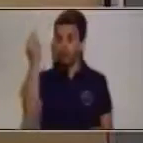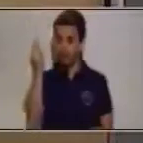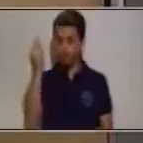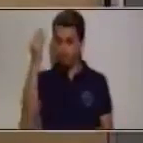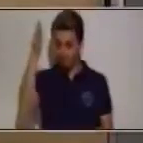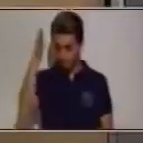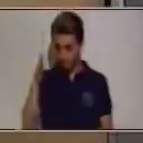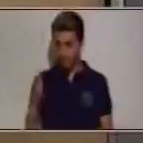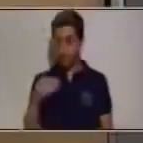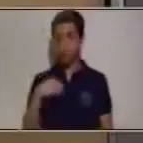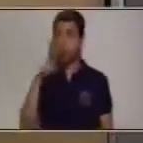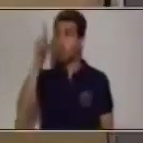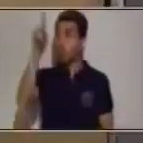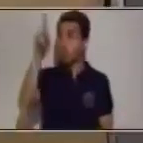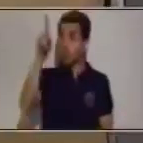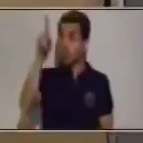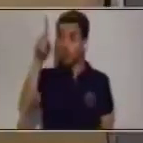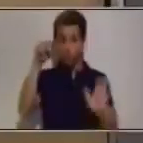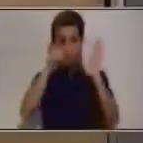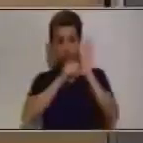le puedo quitar ocho.